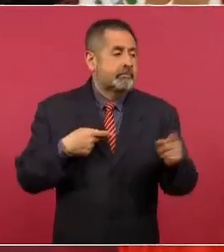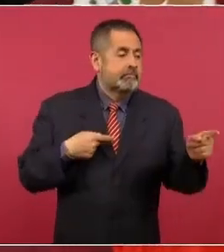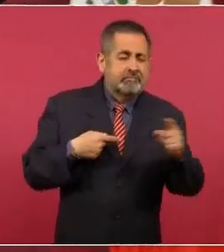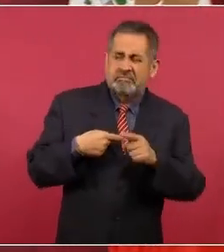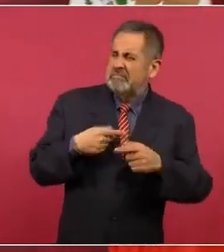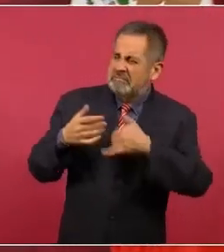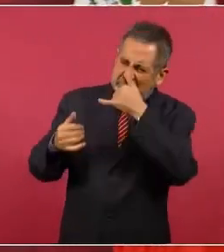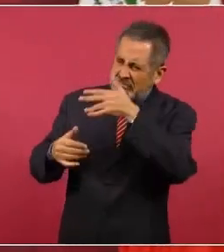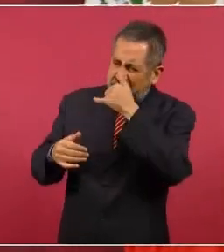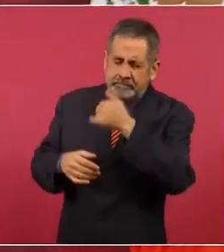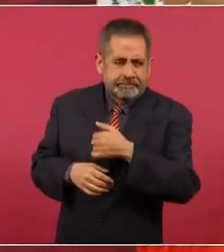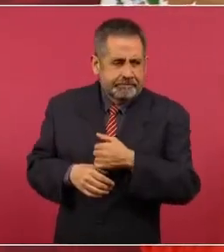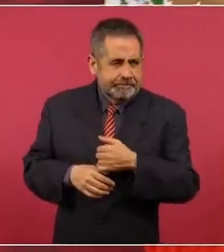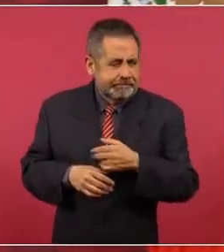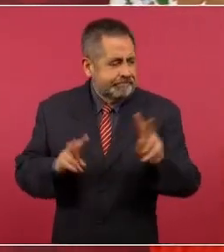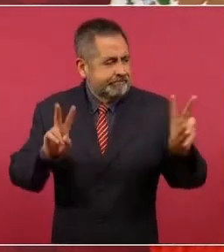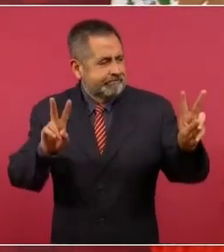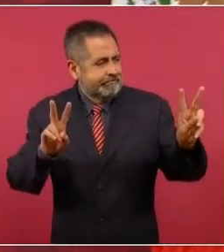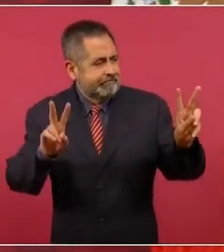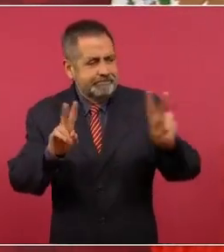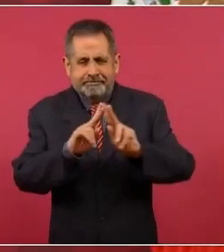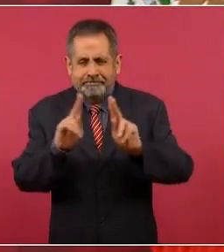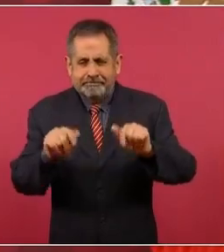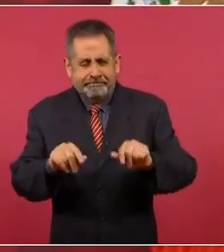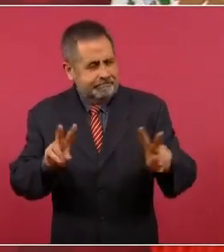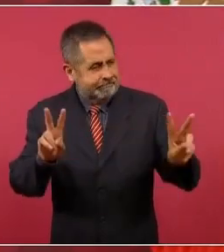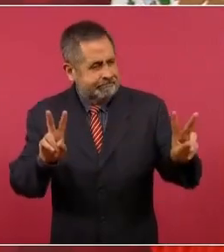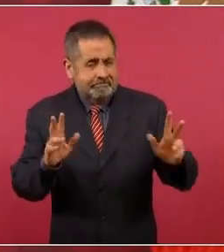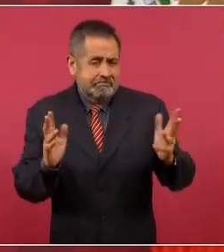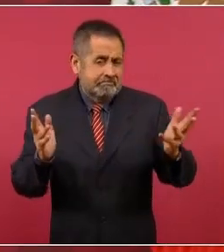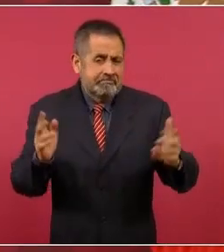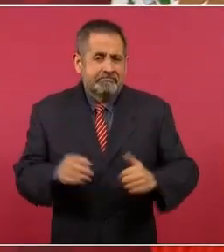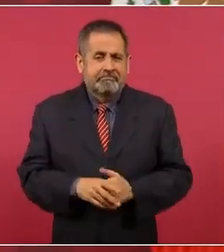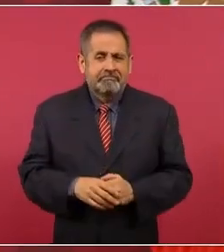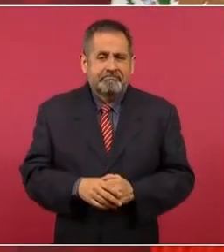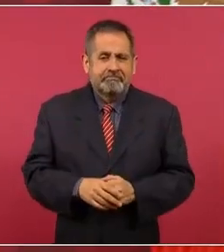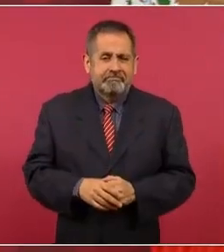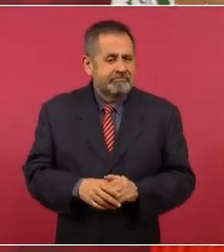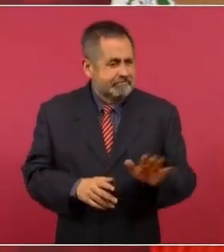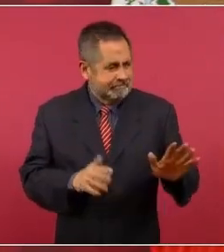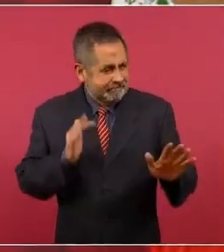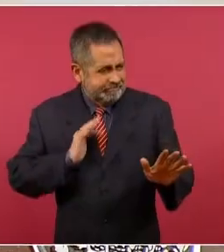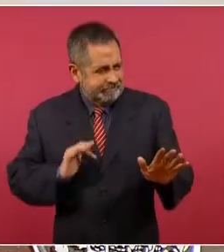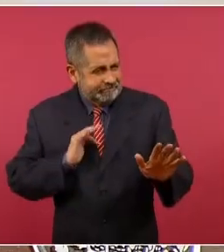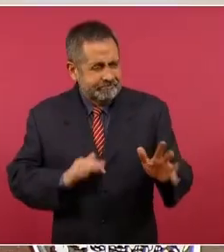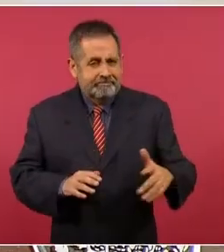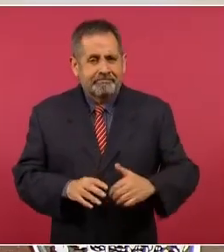Amor y paz, tranquilízate,